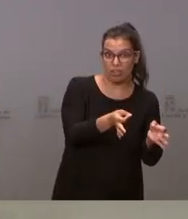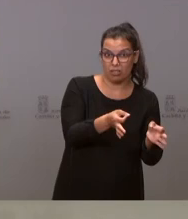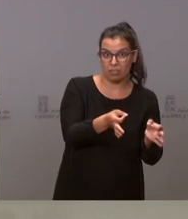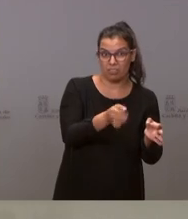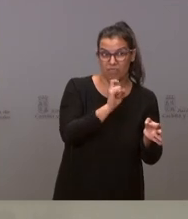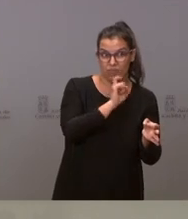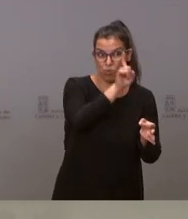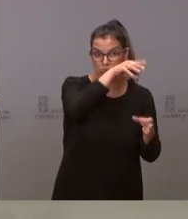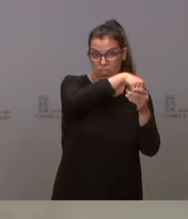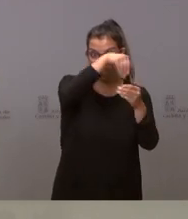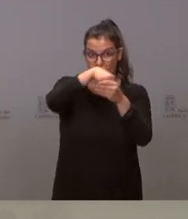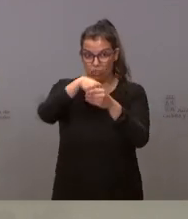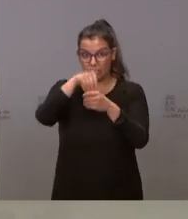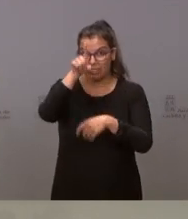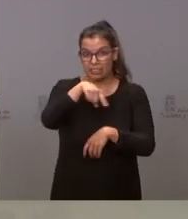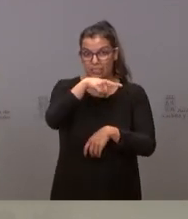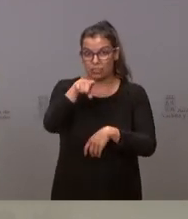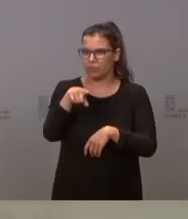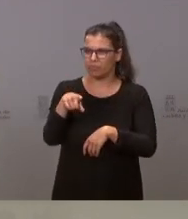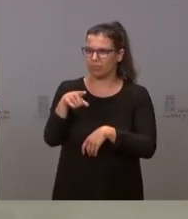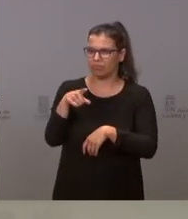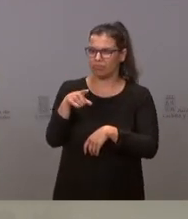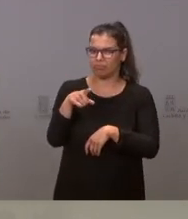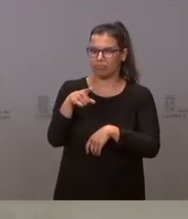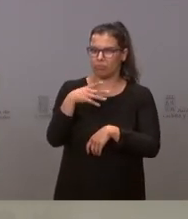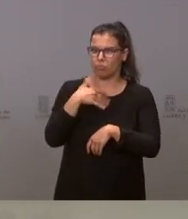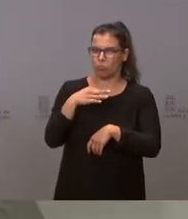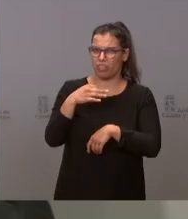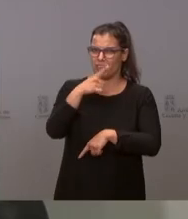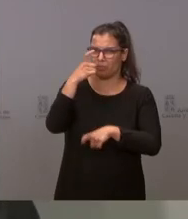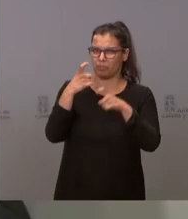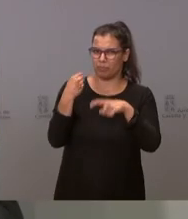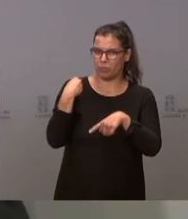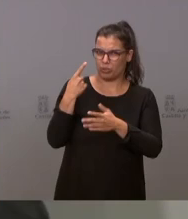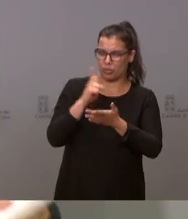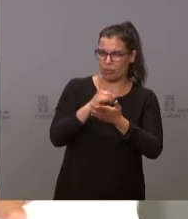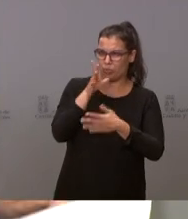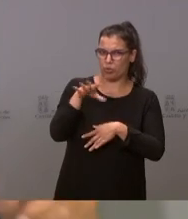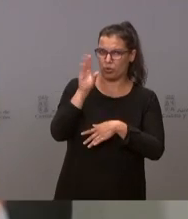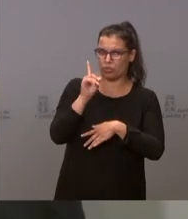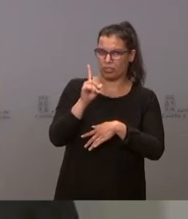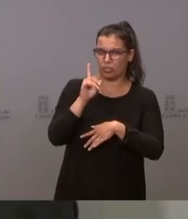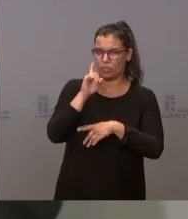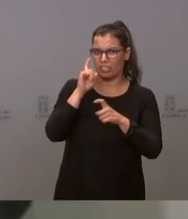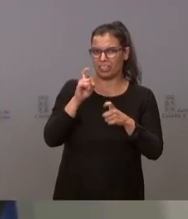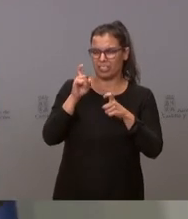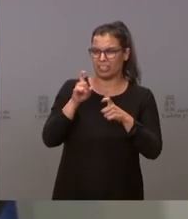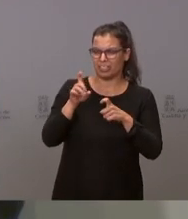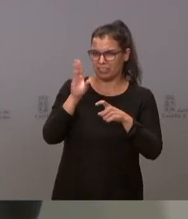fundaciones y demás. No entiendo bien la pregunta, si me importa formularme de una manera más inteligible.